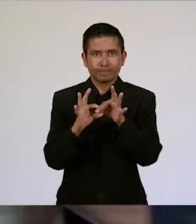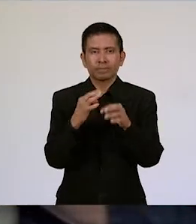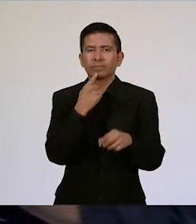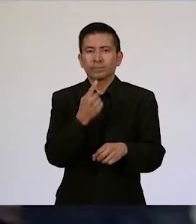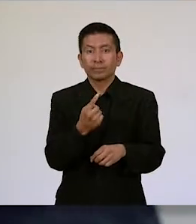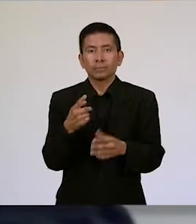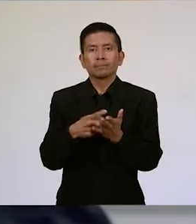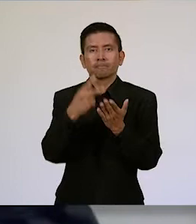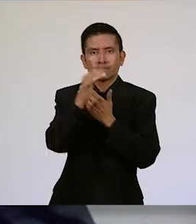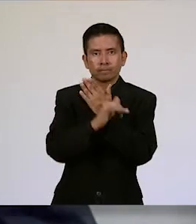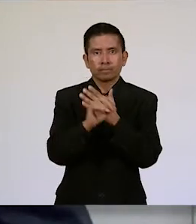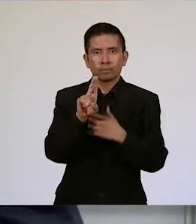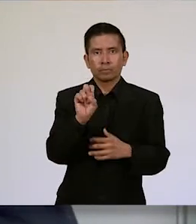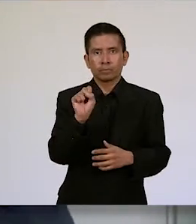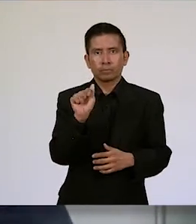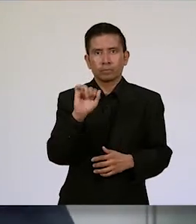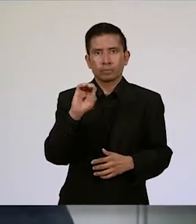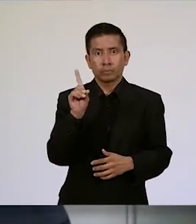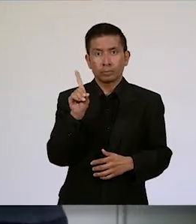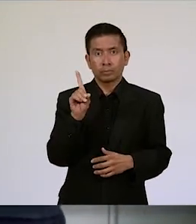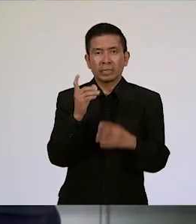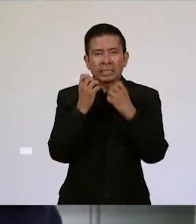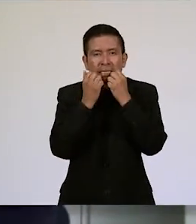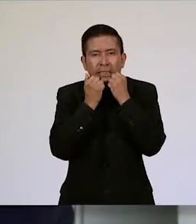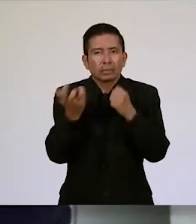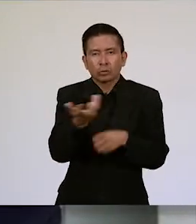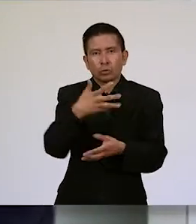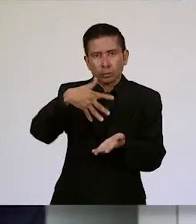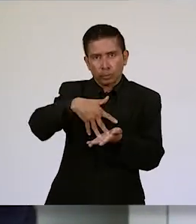el proyecto de USAID Pro Integridad Pública.